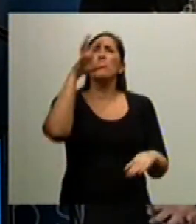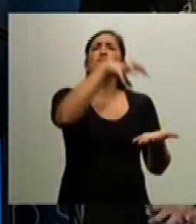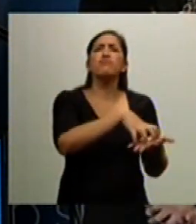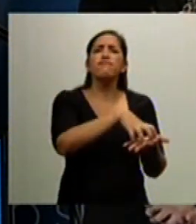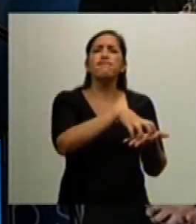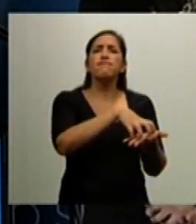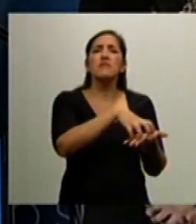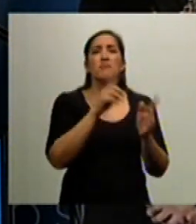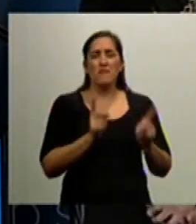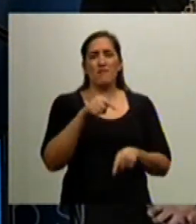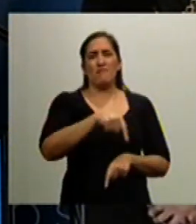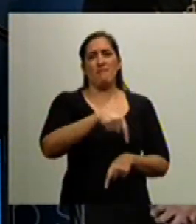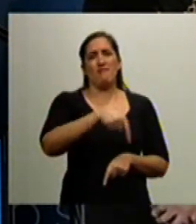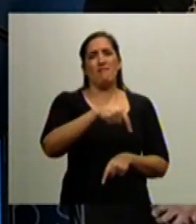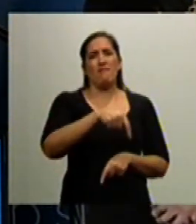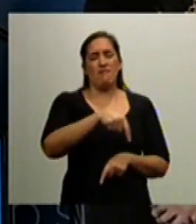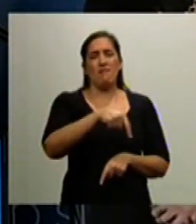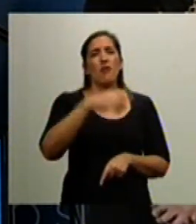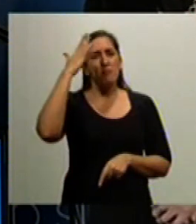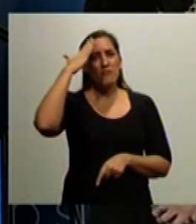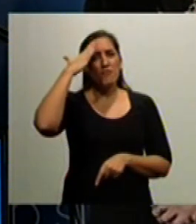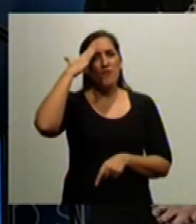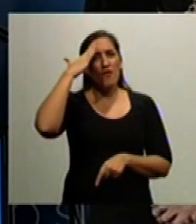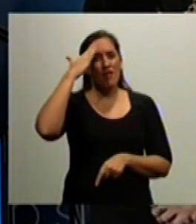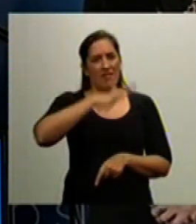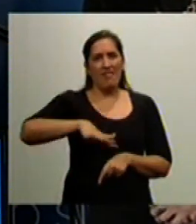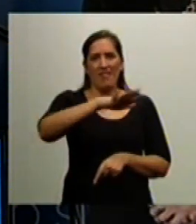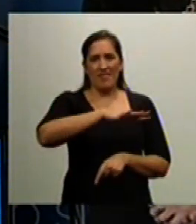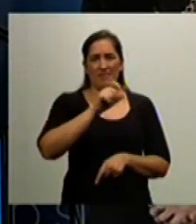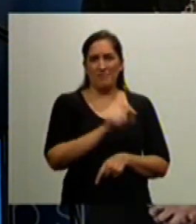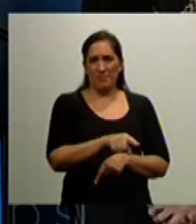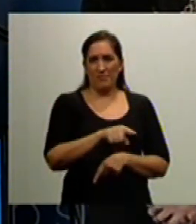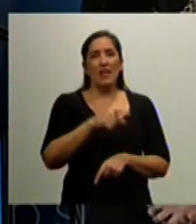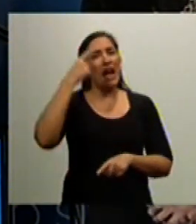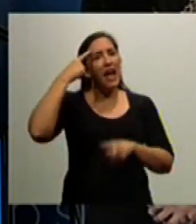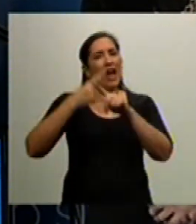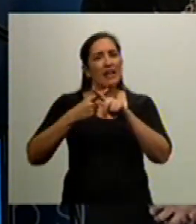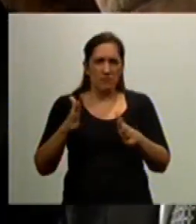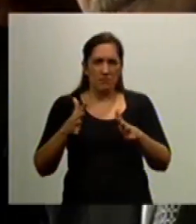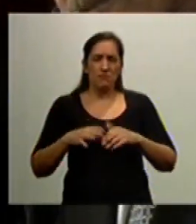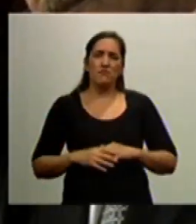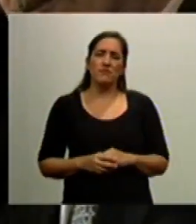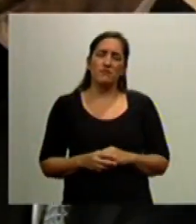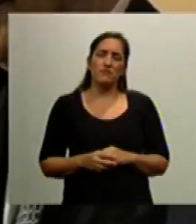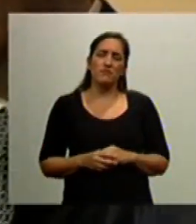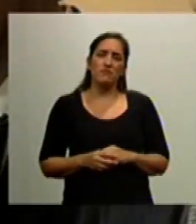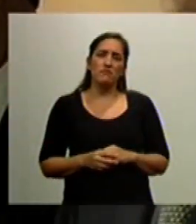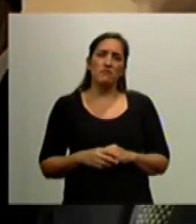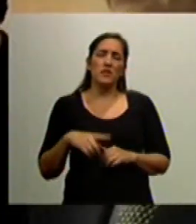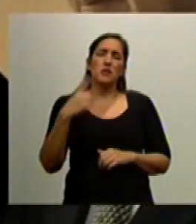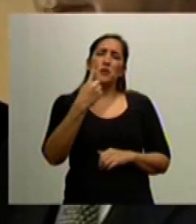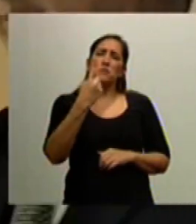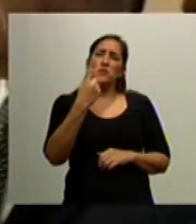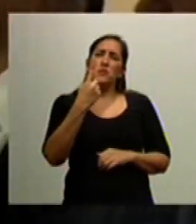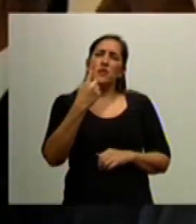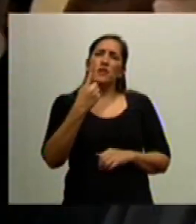en este sitio de la memoria, en la ex ESMA, nuestro ejército, nuestras